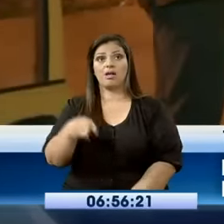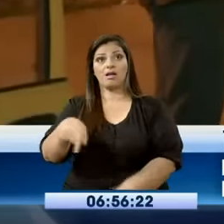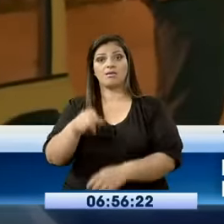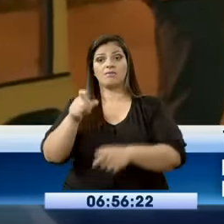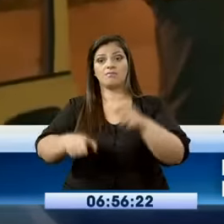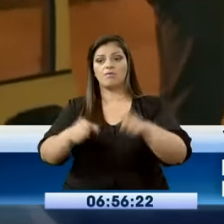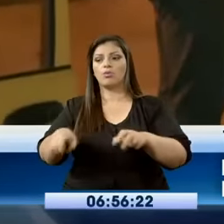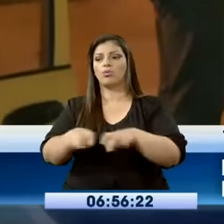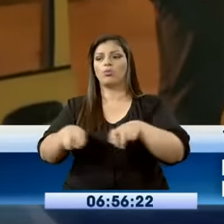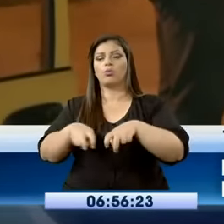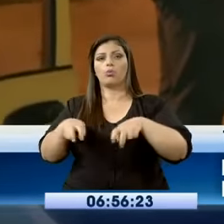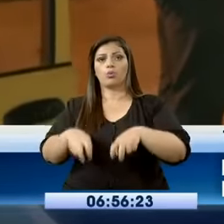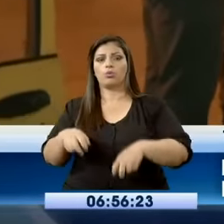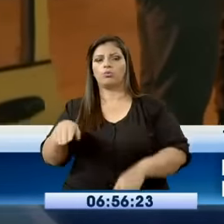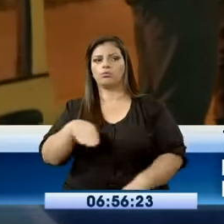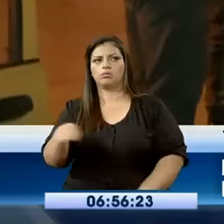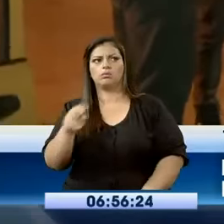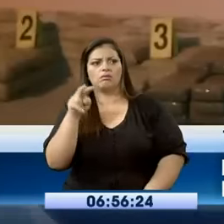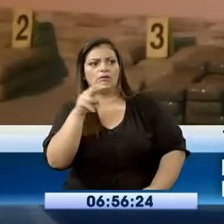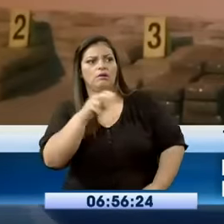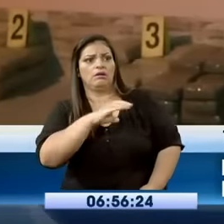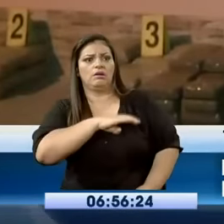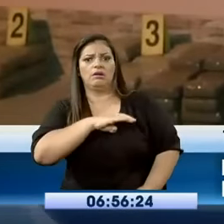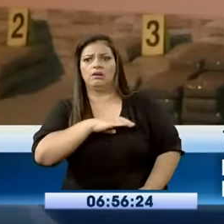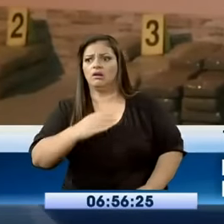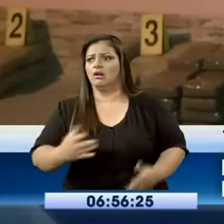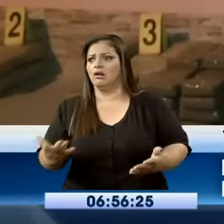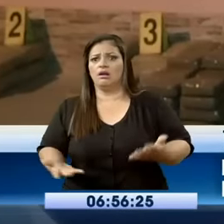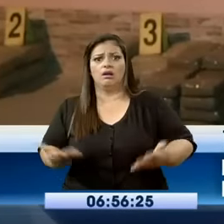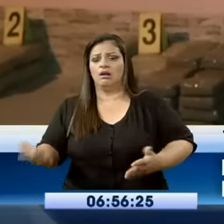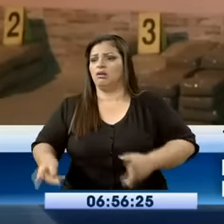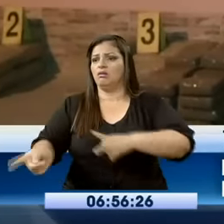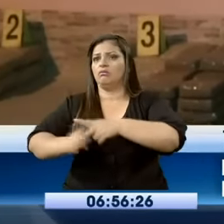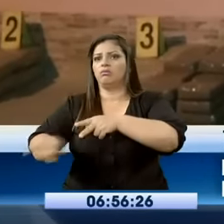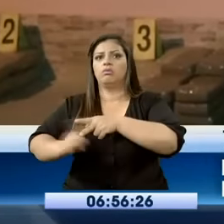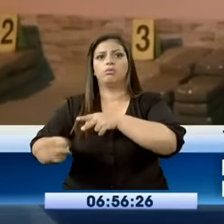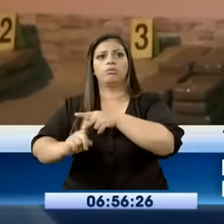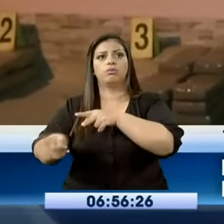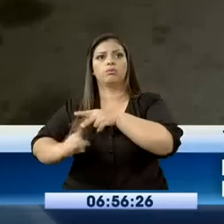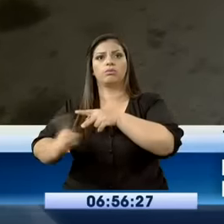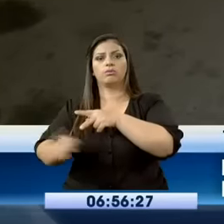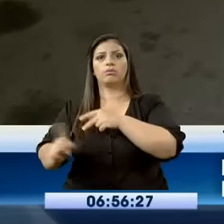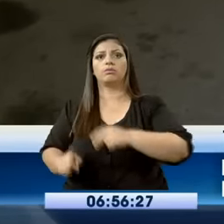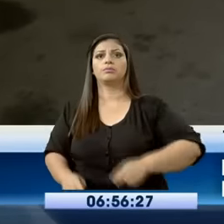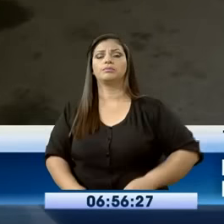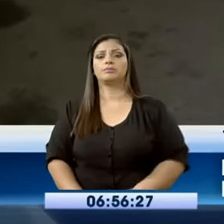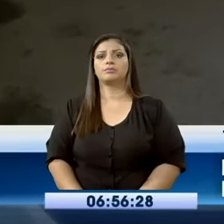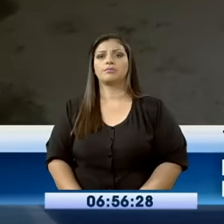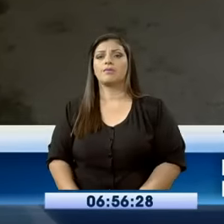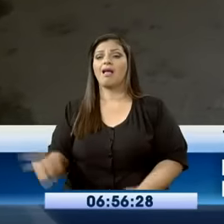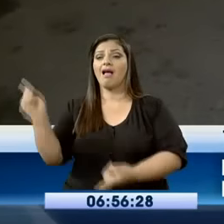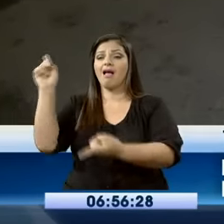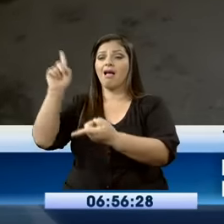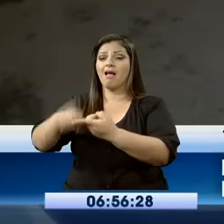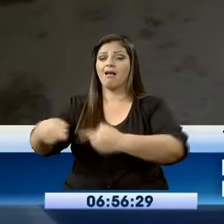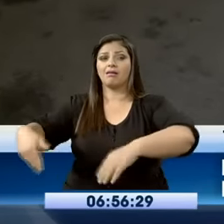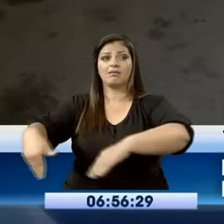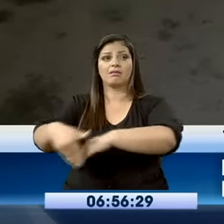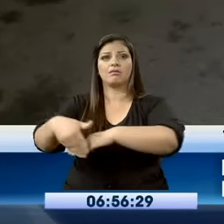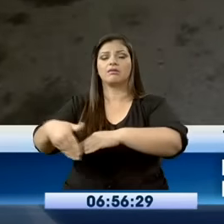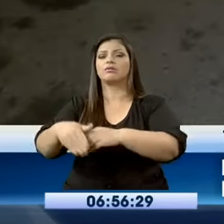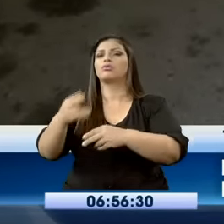quienes al precatarse de la presencia policial decidieron huir, llegando hasta el canal internacional Sarumilla donde